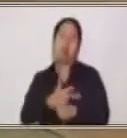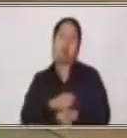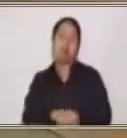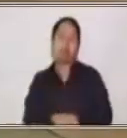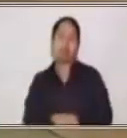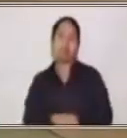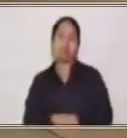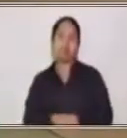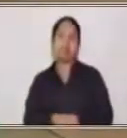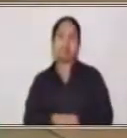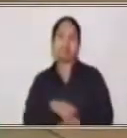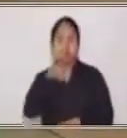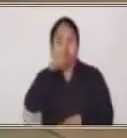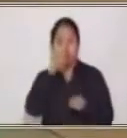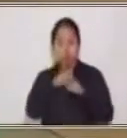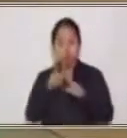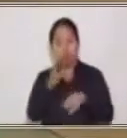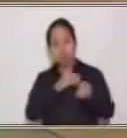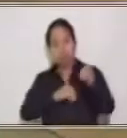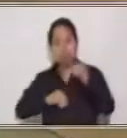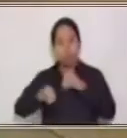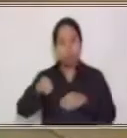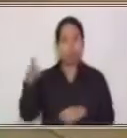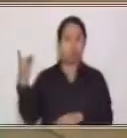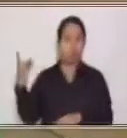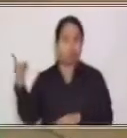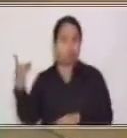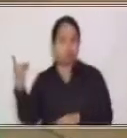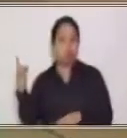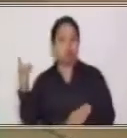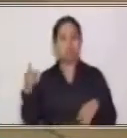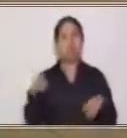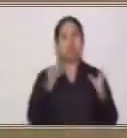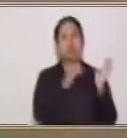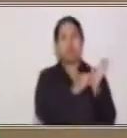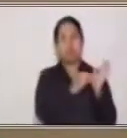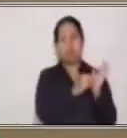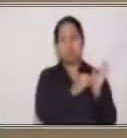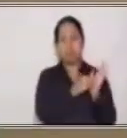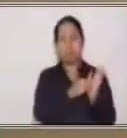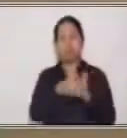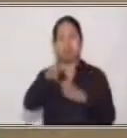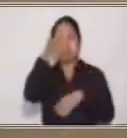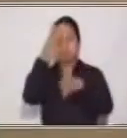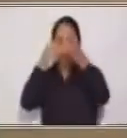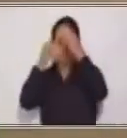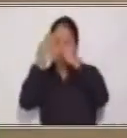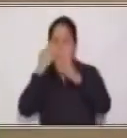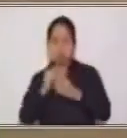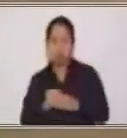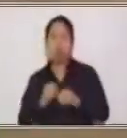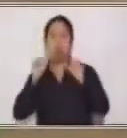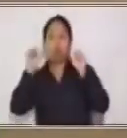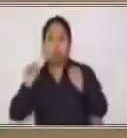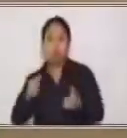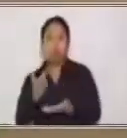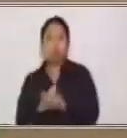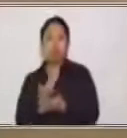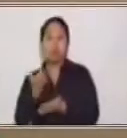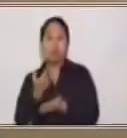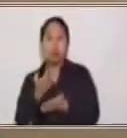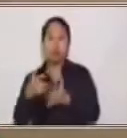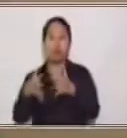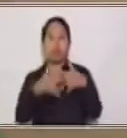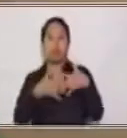a hacer algunas equivalencias en cuanto a dólares y quetzales. Hemos aprendido lo que podemos comprar entonces en